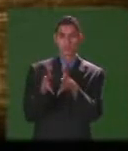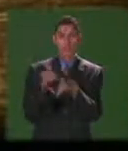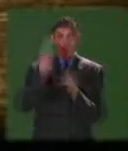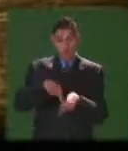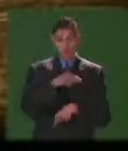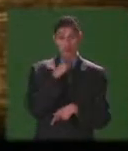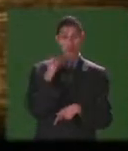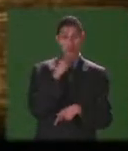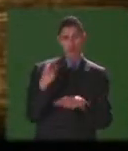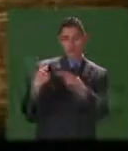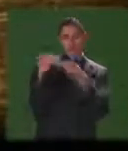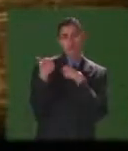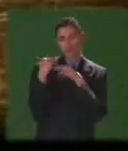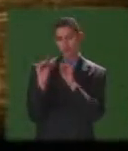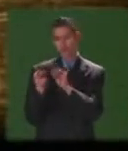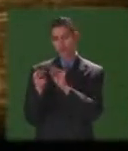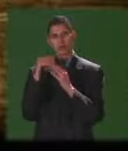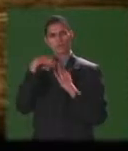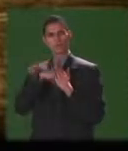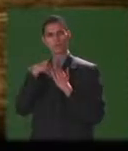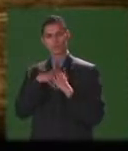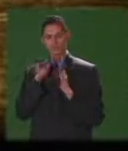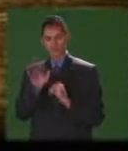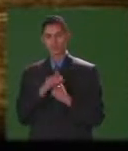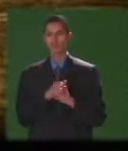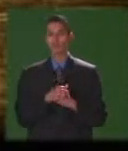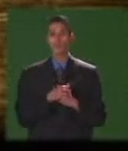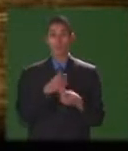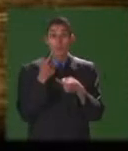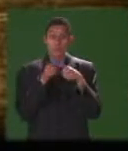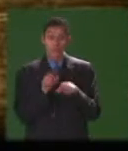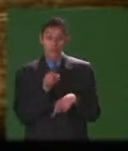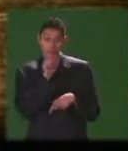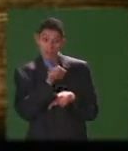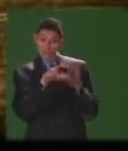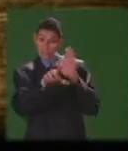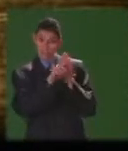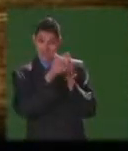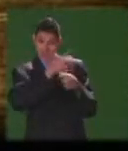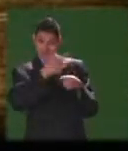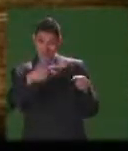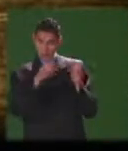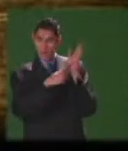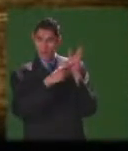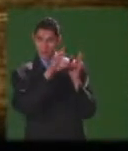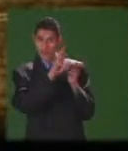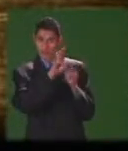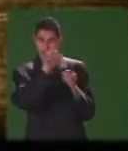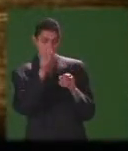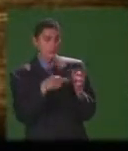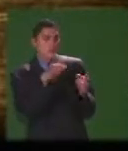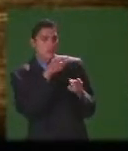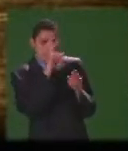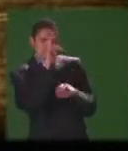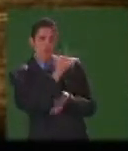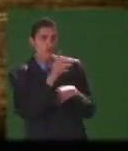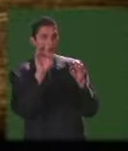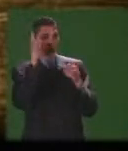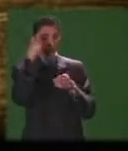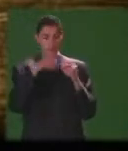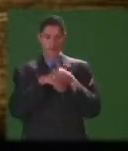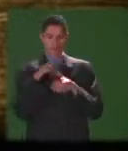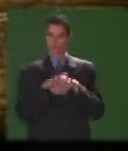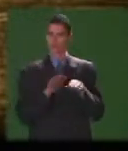últimos el derecho de velar por el contenido moral de la enseñanza sin embargo establecía la neutralidad del estado en materia